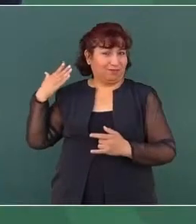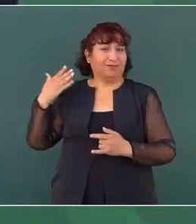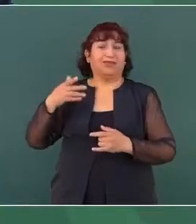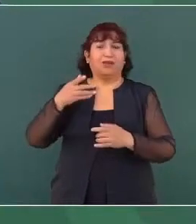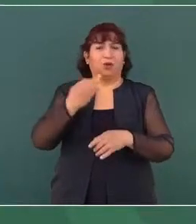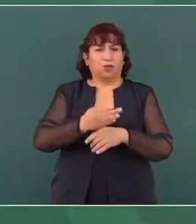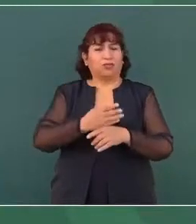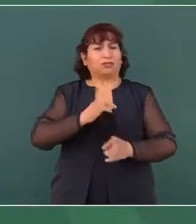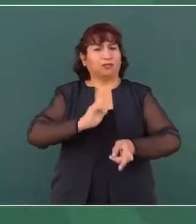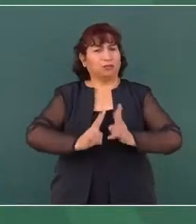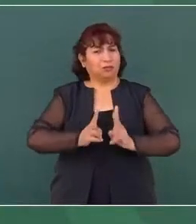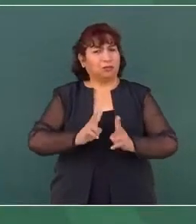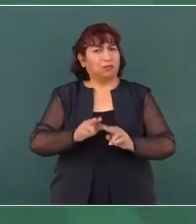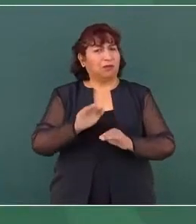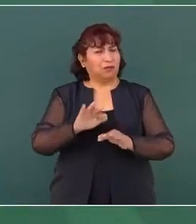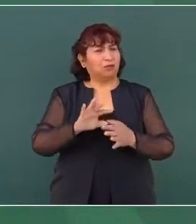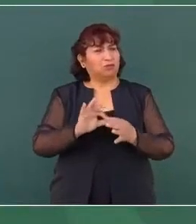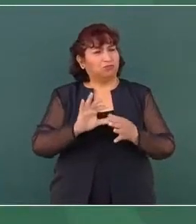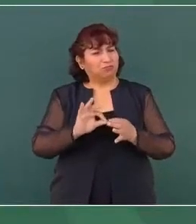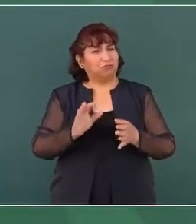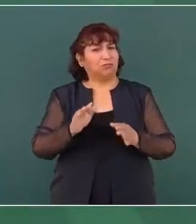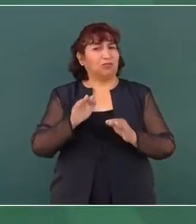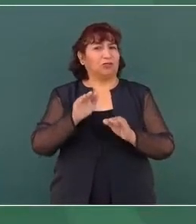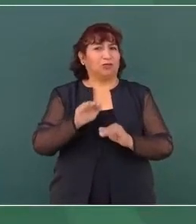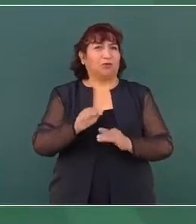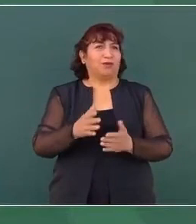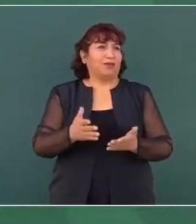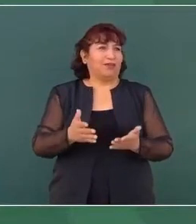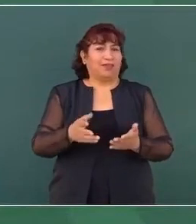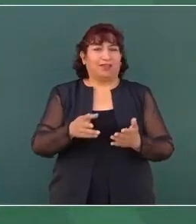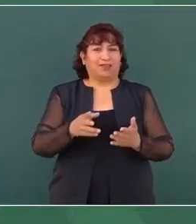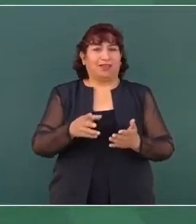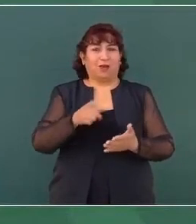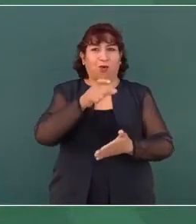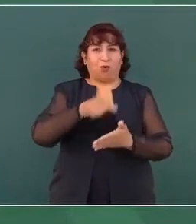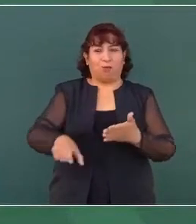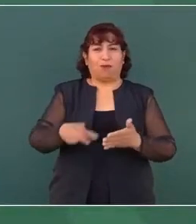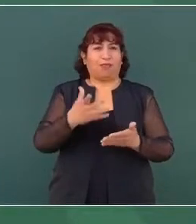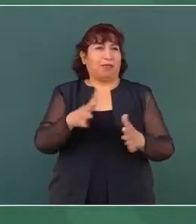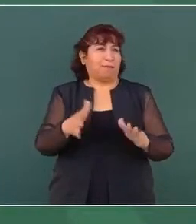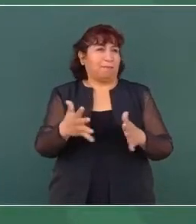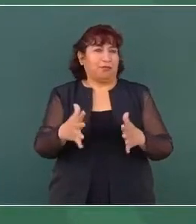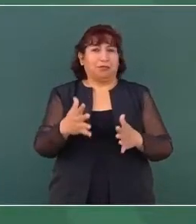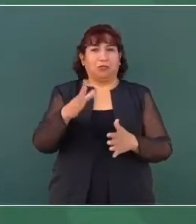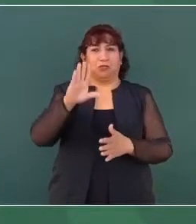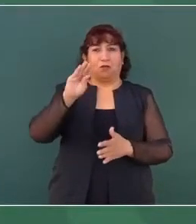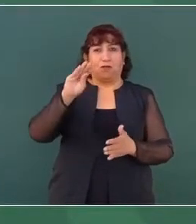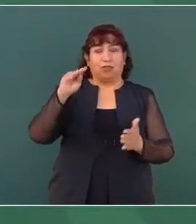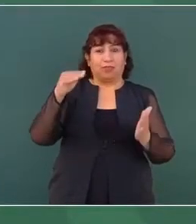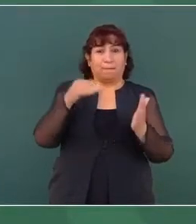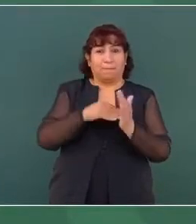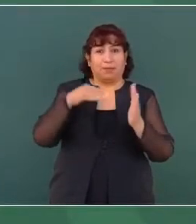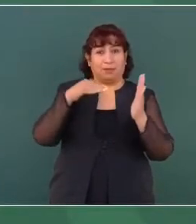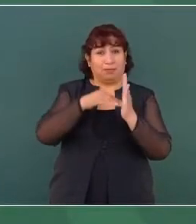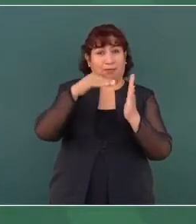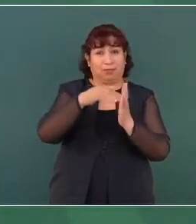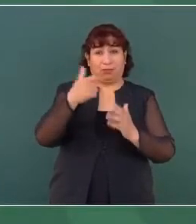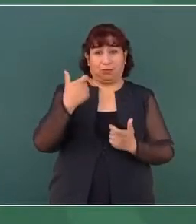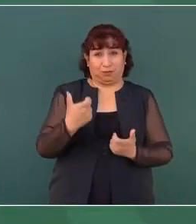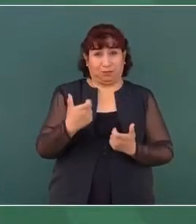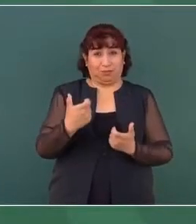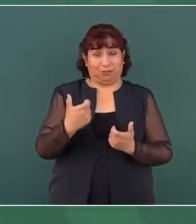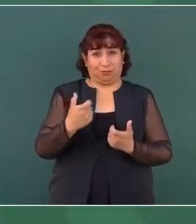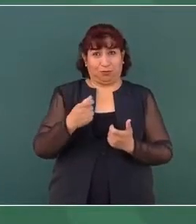estamos hablando de una compra de alrededor de 90 mil millones de pesos